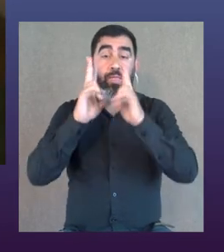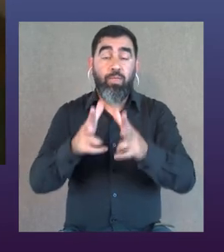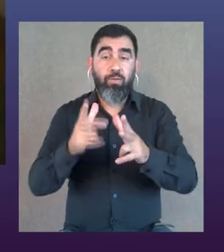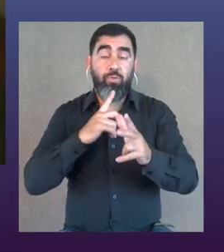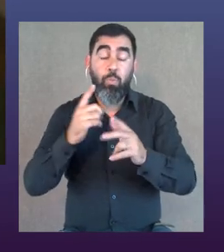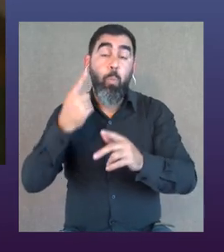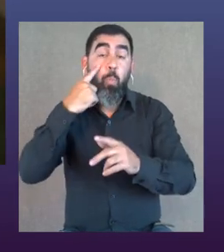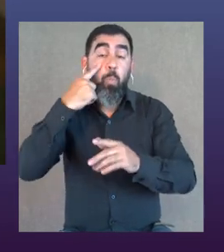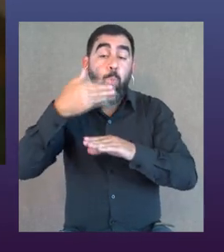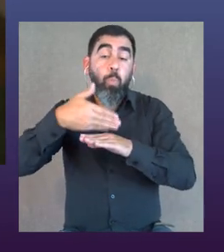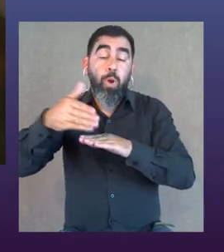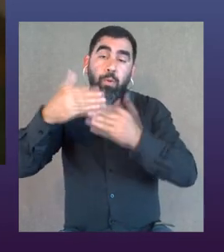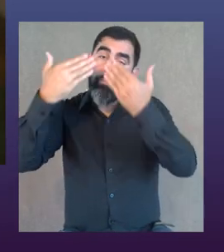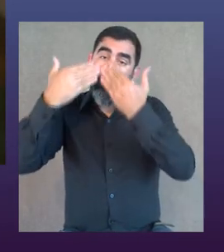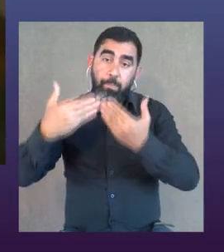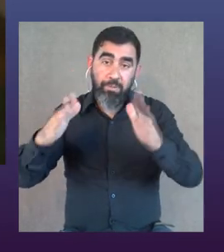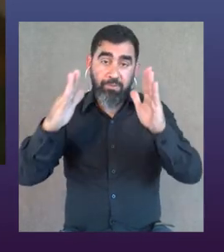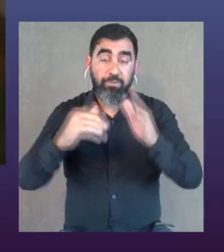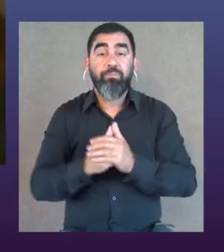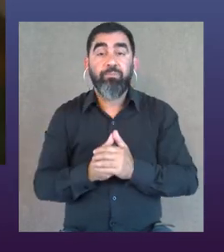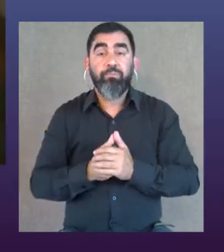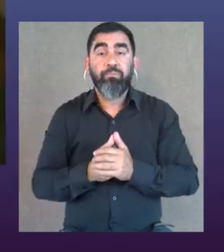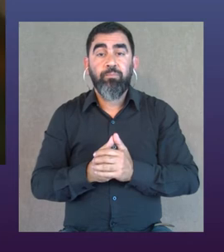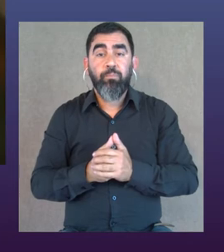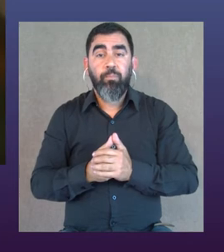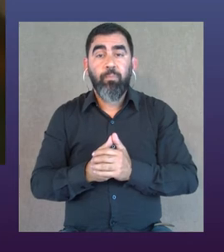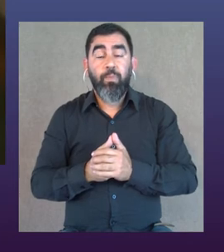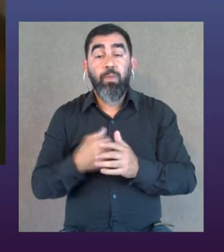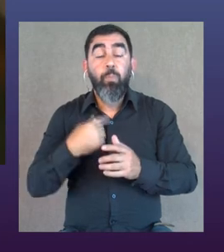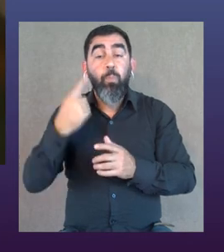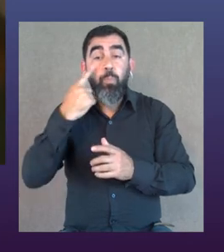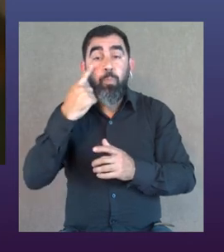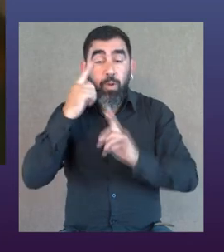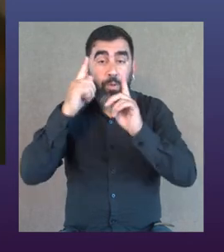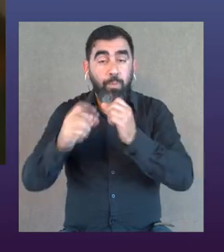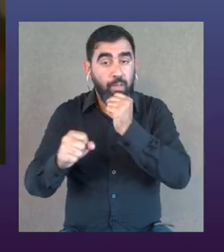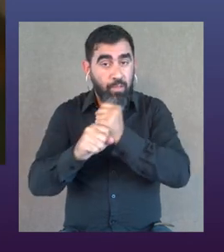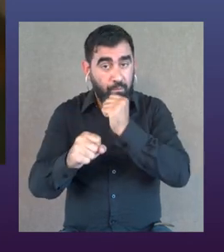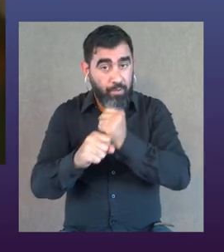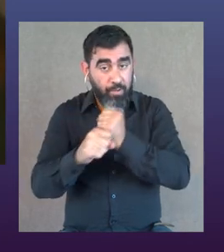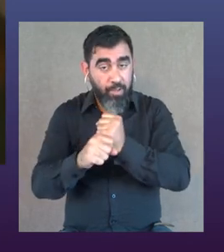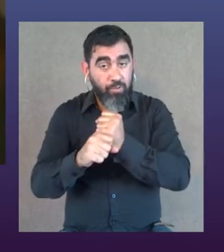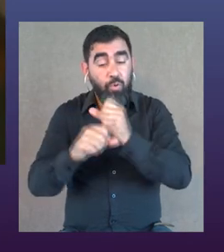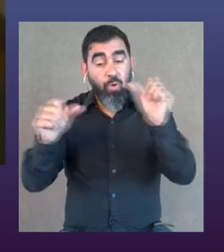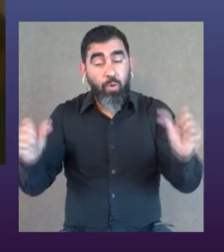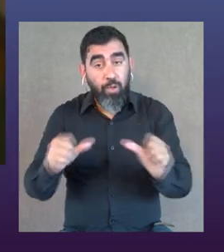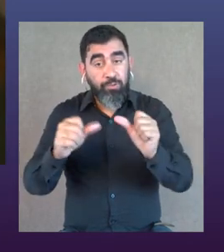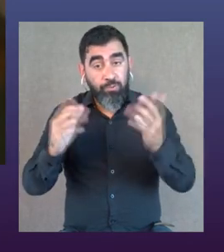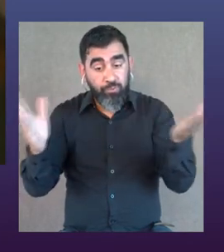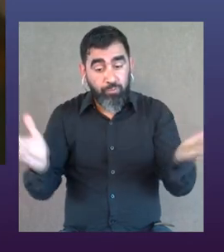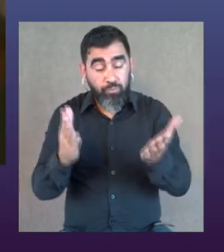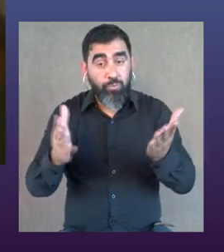ratito, me tiré el agua y arranqué. y intentándolo, trabajando,